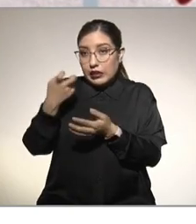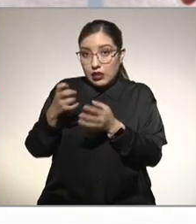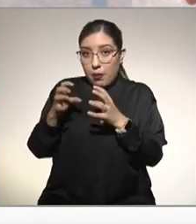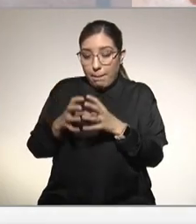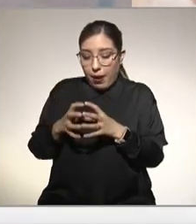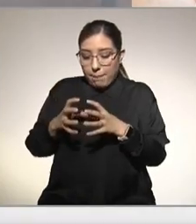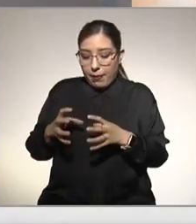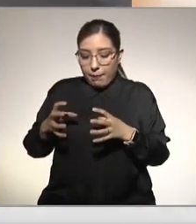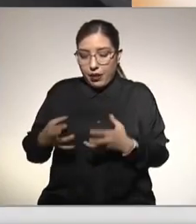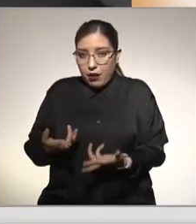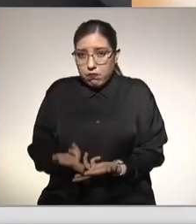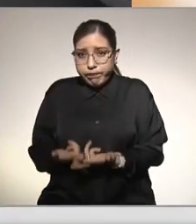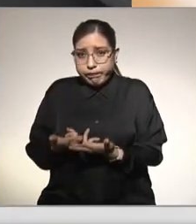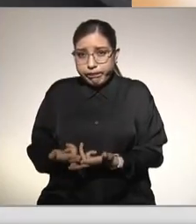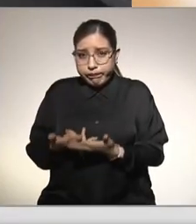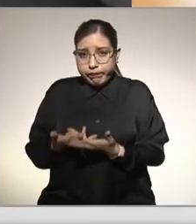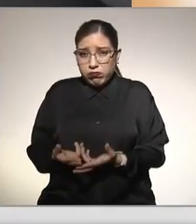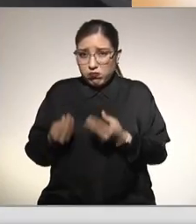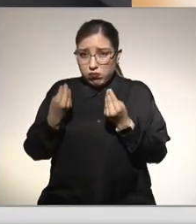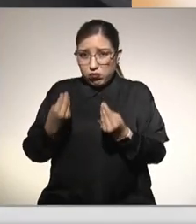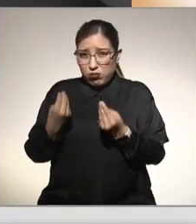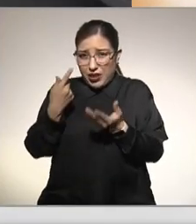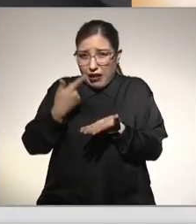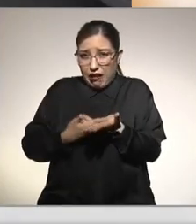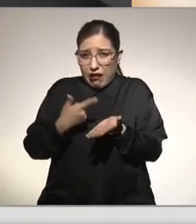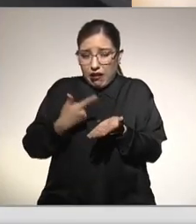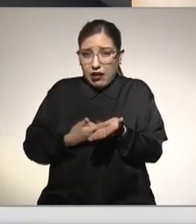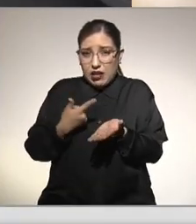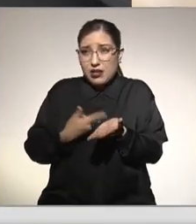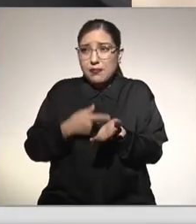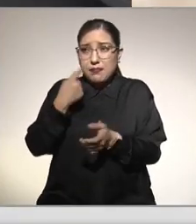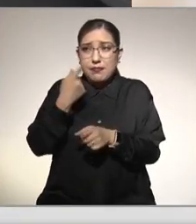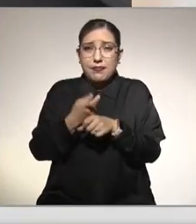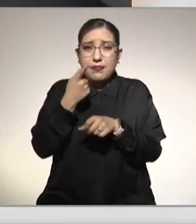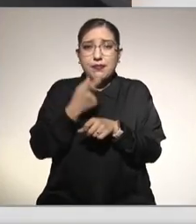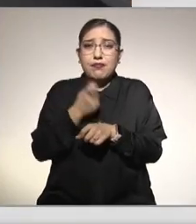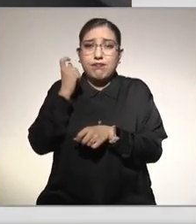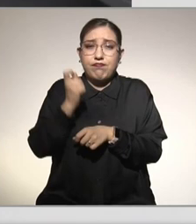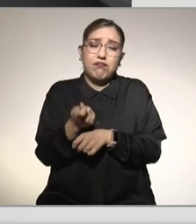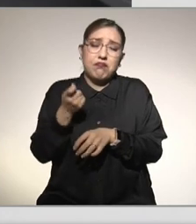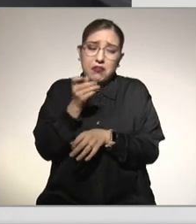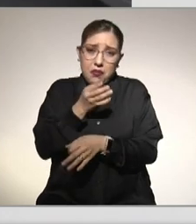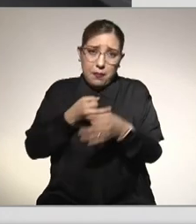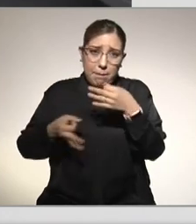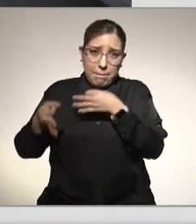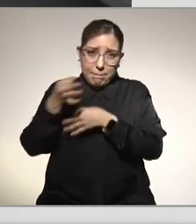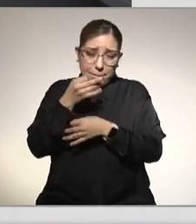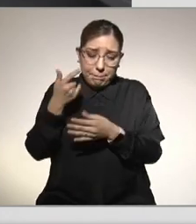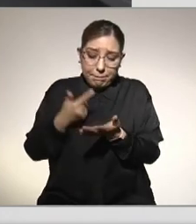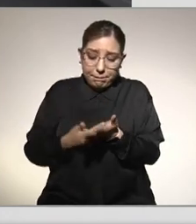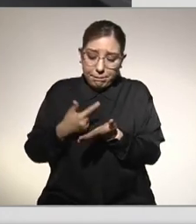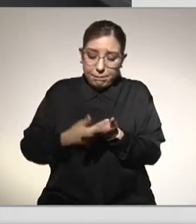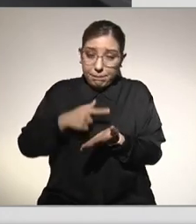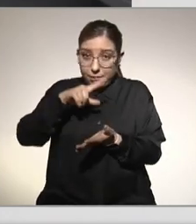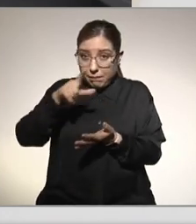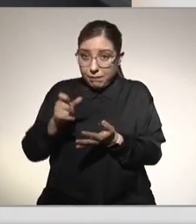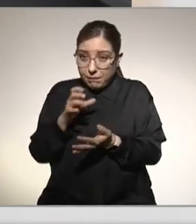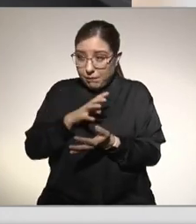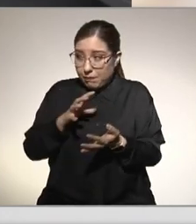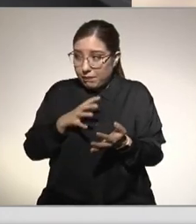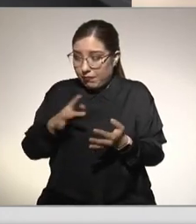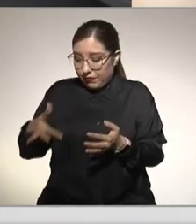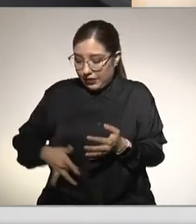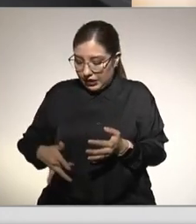excesiva de grasa primero son nada más grasa o glóbulos de grasa, luego empieza a haber inflamación